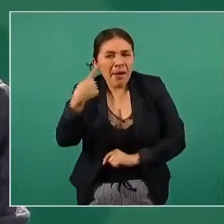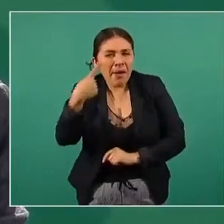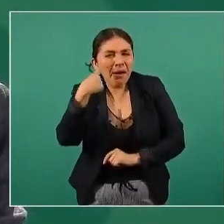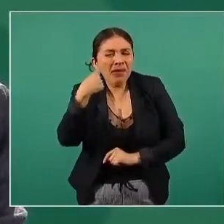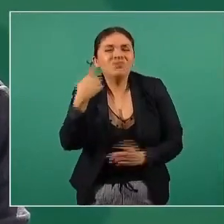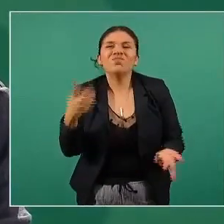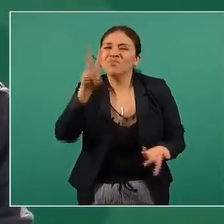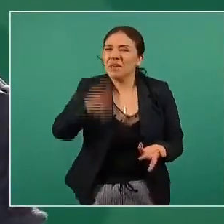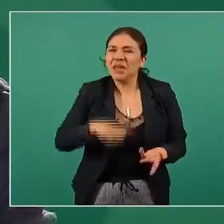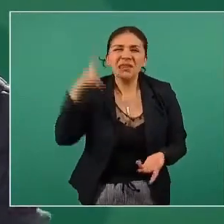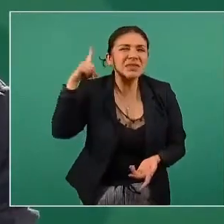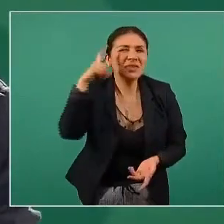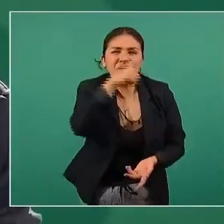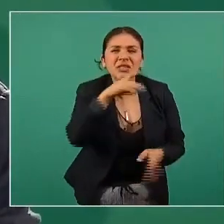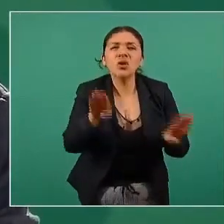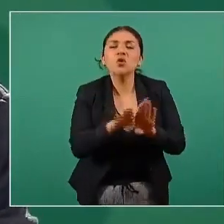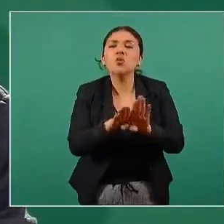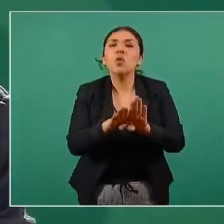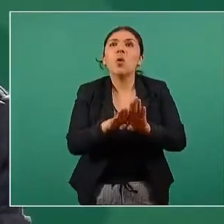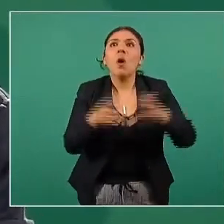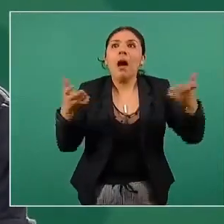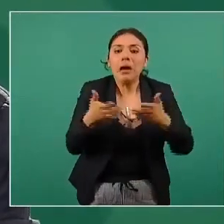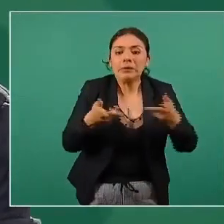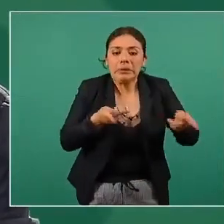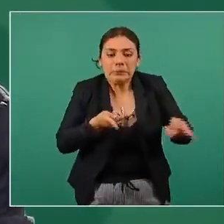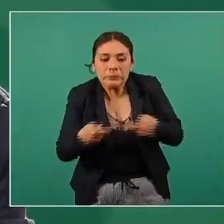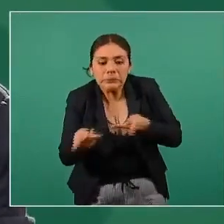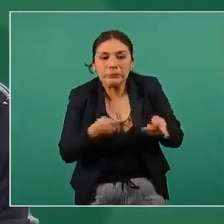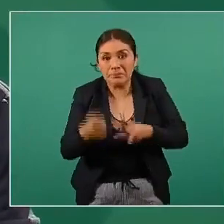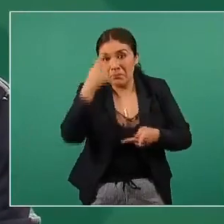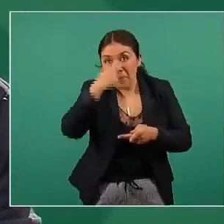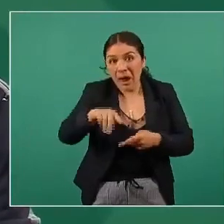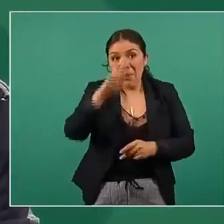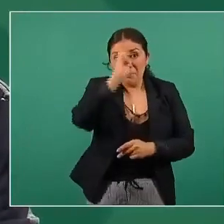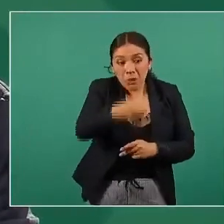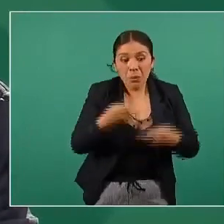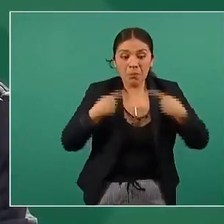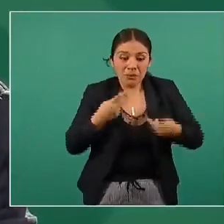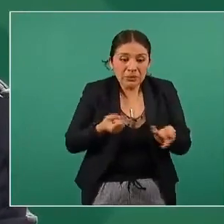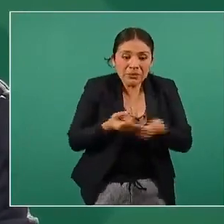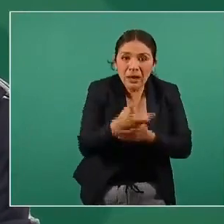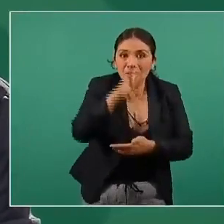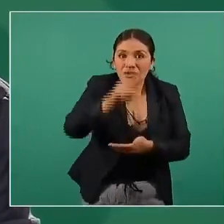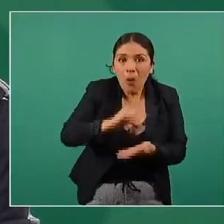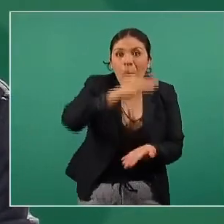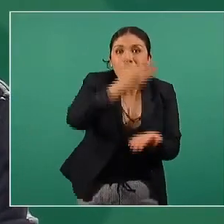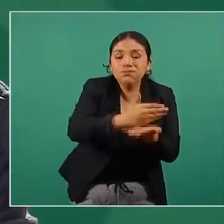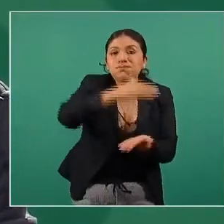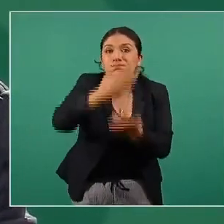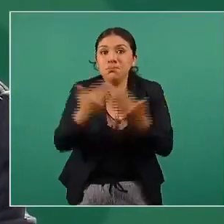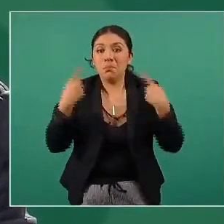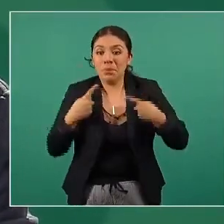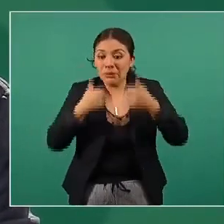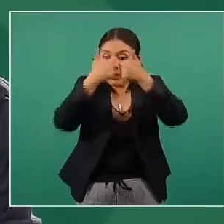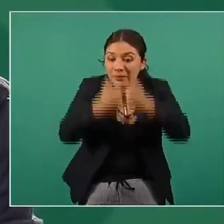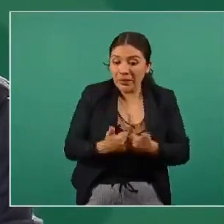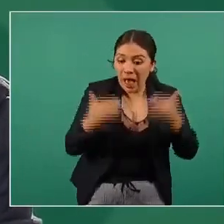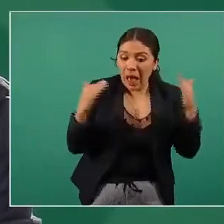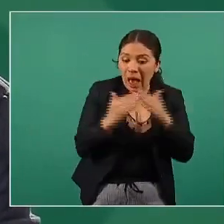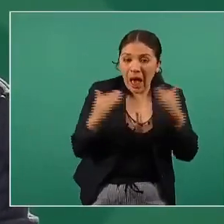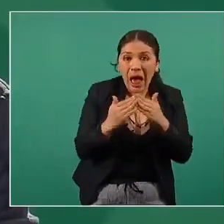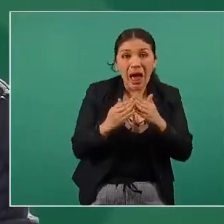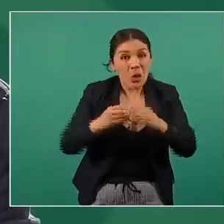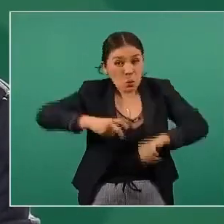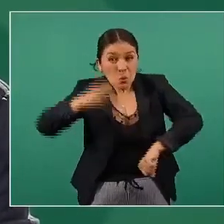difícil el mantener un esquema de restricción de la movilidad, un esquema de confinamiento muy